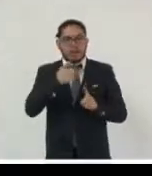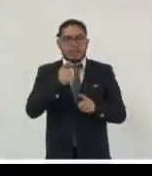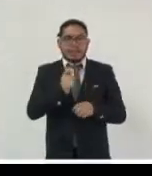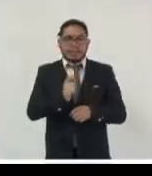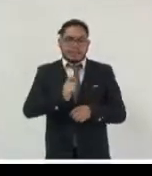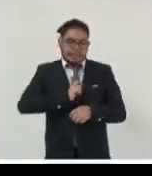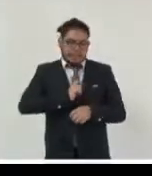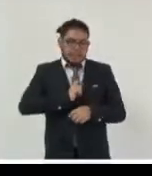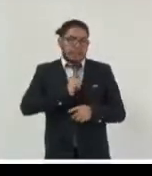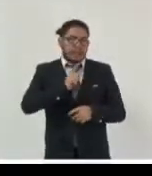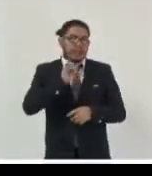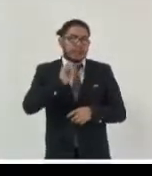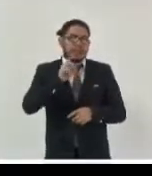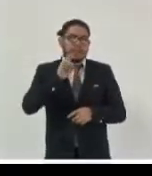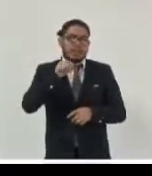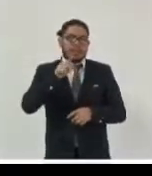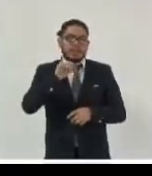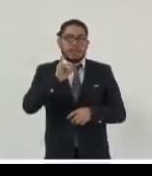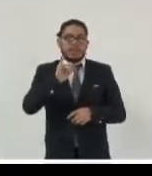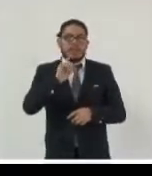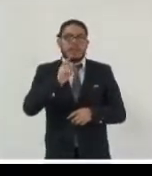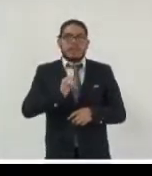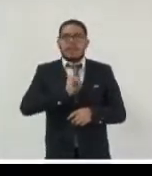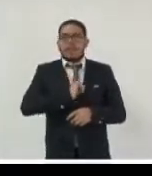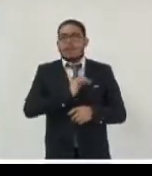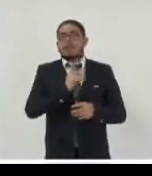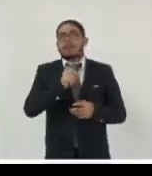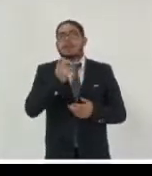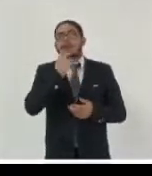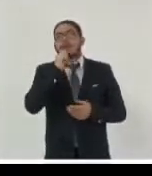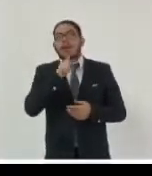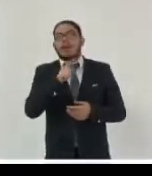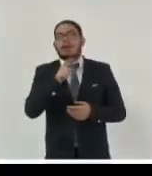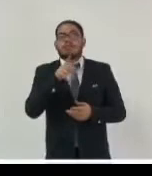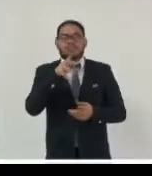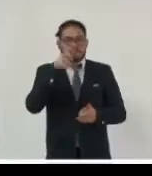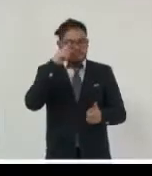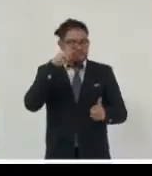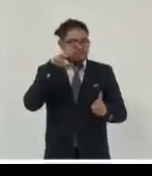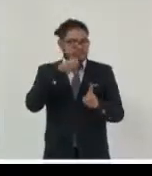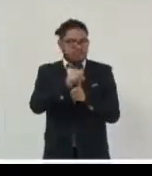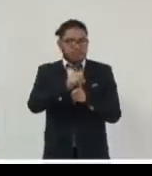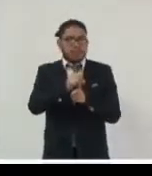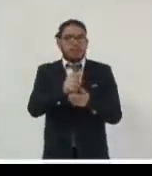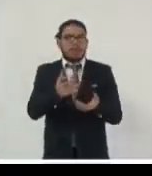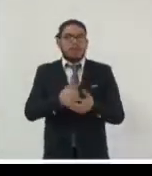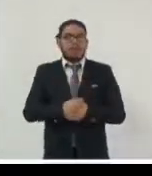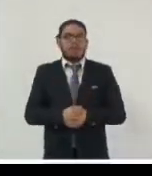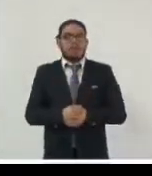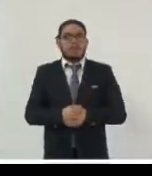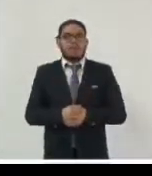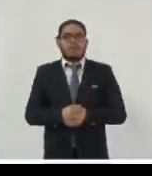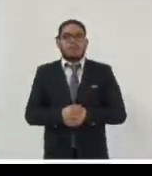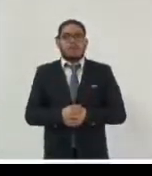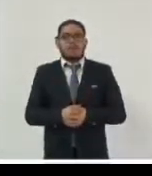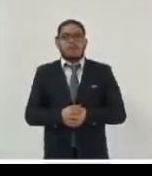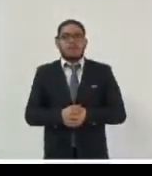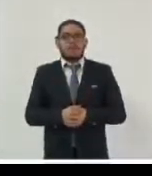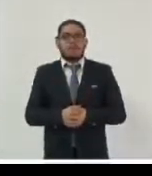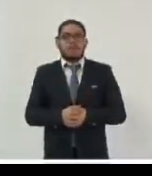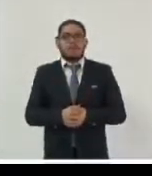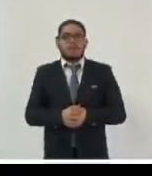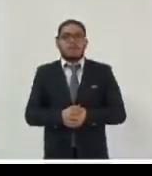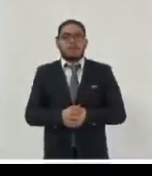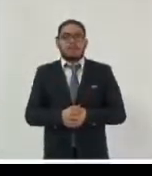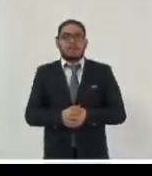una captura casi vimos a Moret todo esto creo que se me olvidó decirlo pero vuelvo a insistir esta es la base sobre la cual tenemos